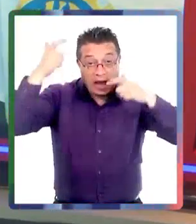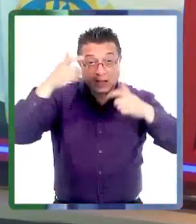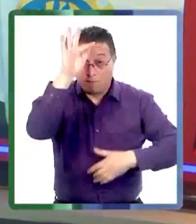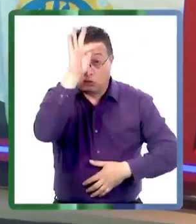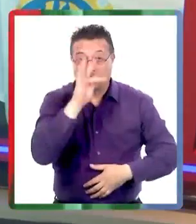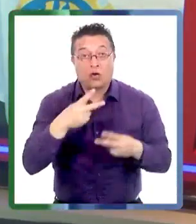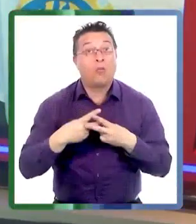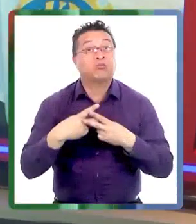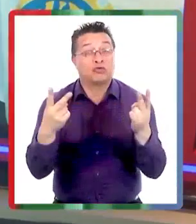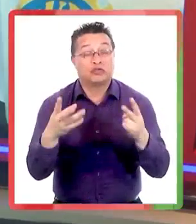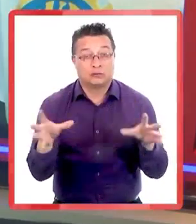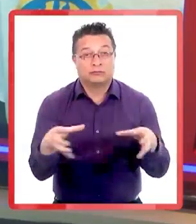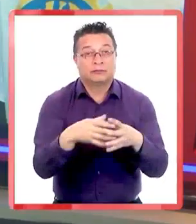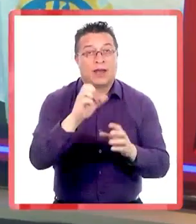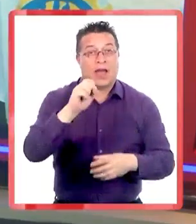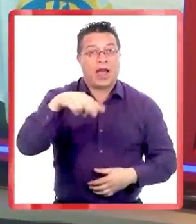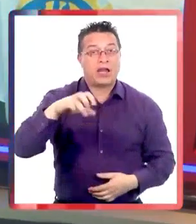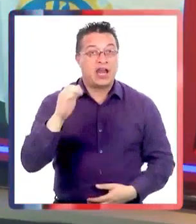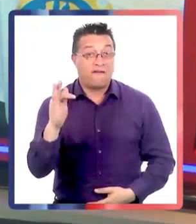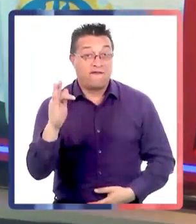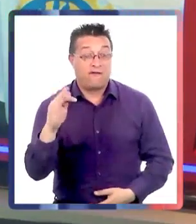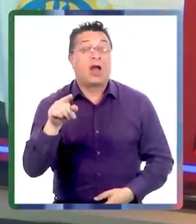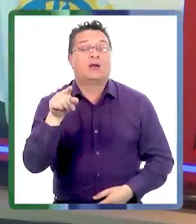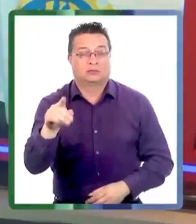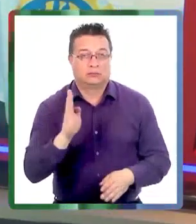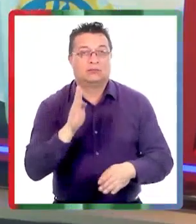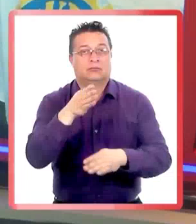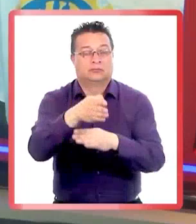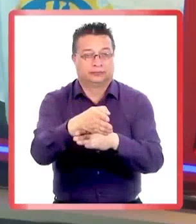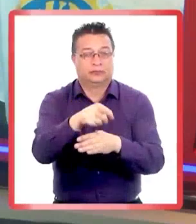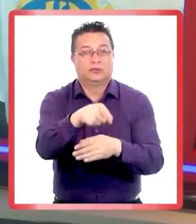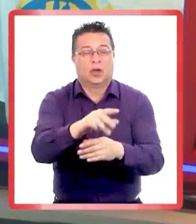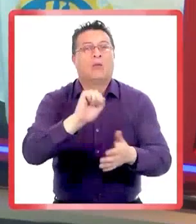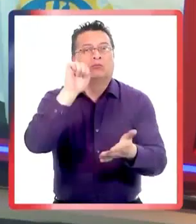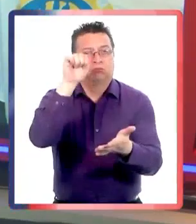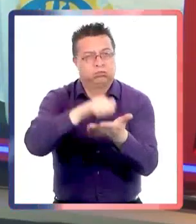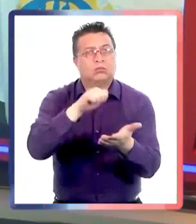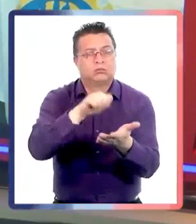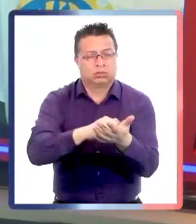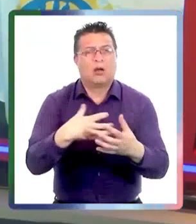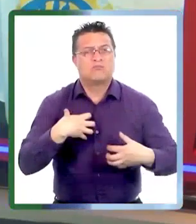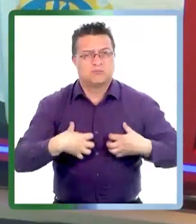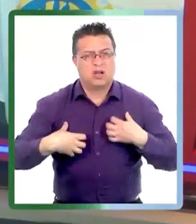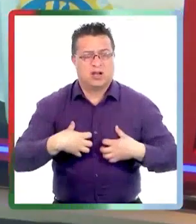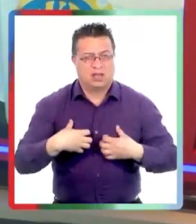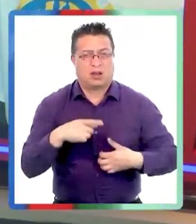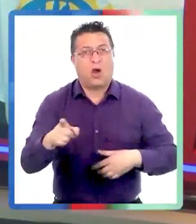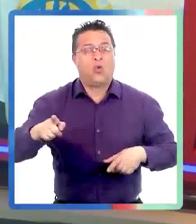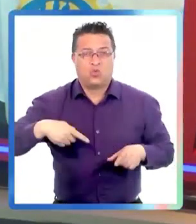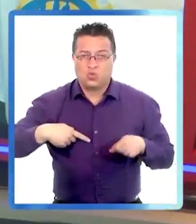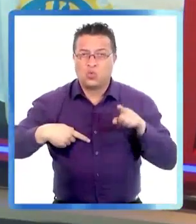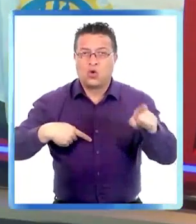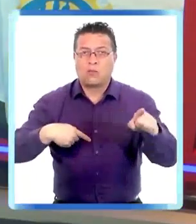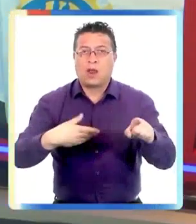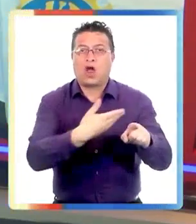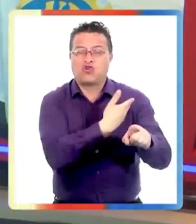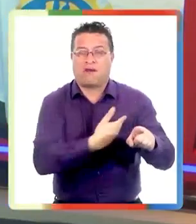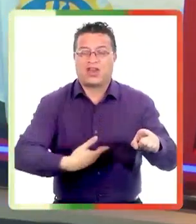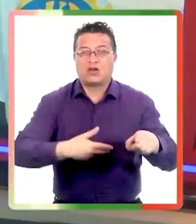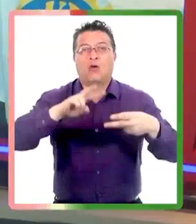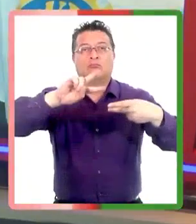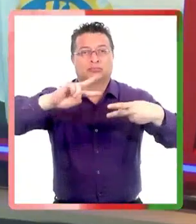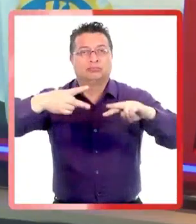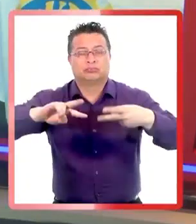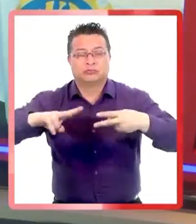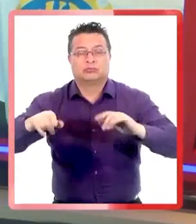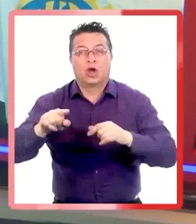los funcionarios públicos agrupados en la ANEF llegaron a la delegación presidencial a protestar para expresar su molestia. Culpan a los gobiernos